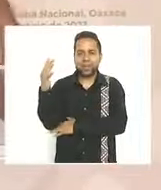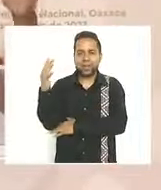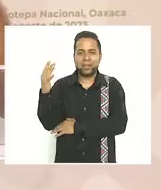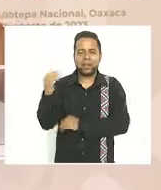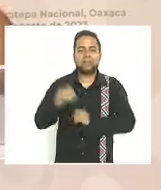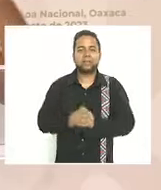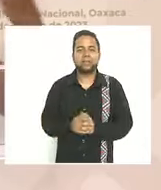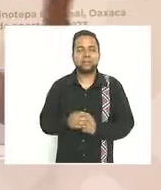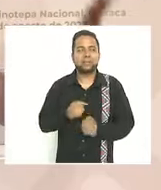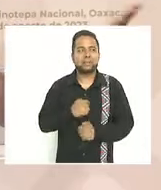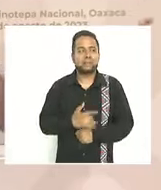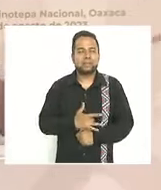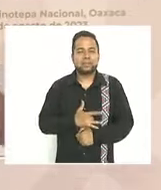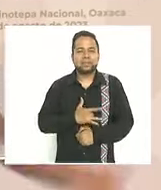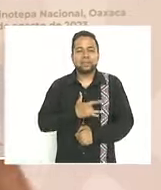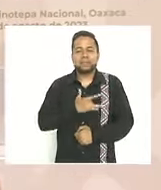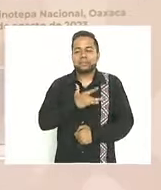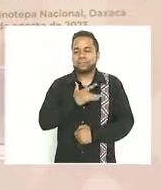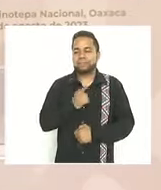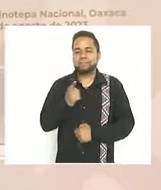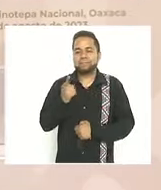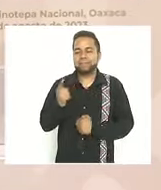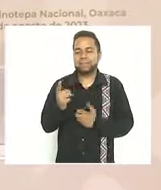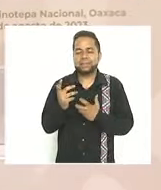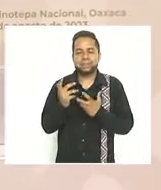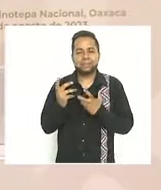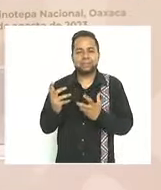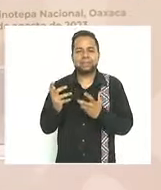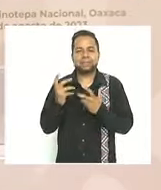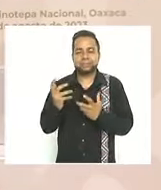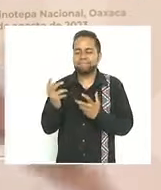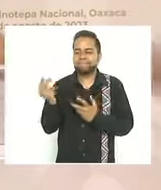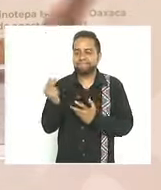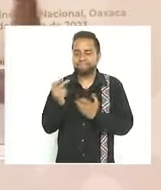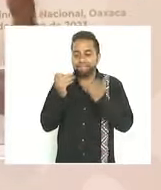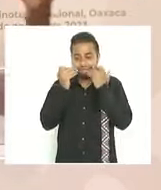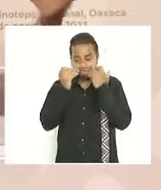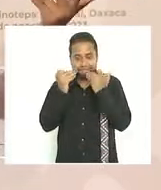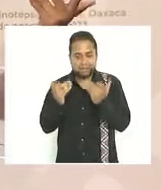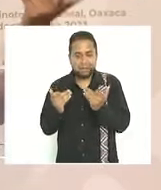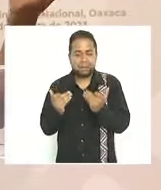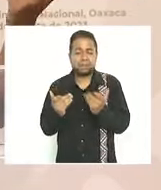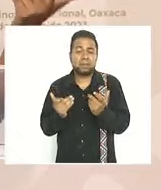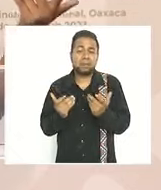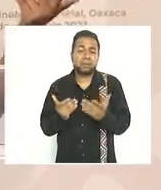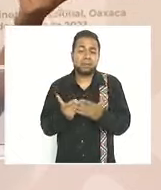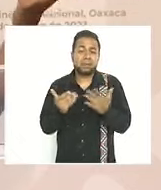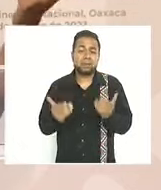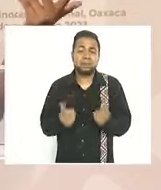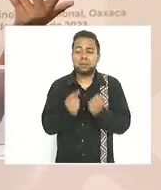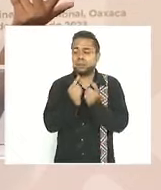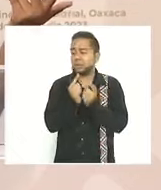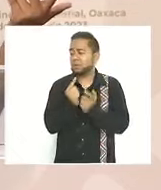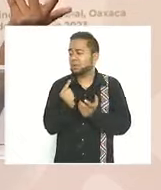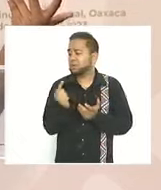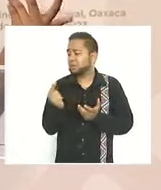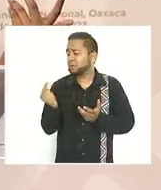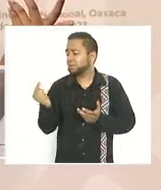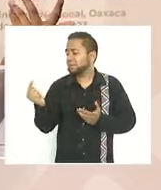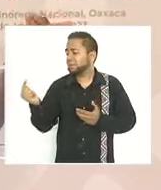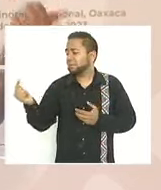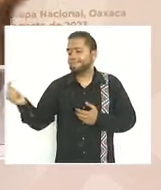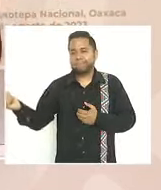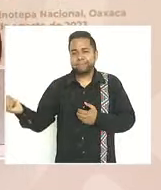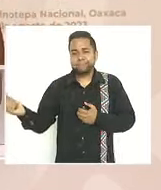¡Suspiro por verte! ¡Ahora que lejos!